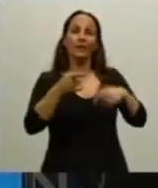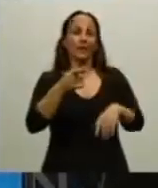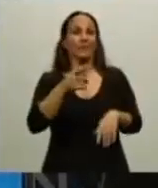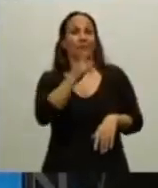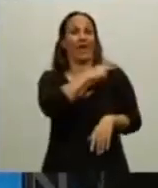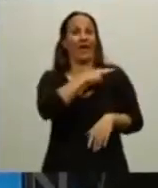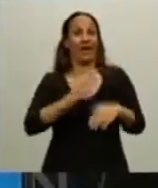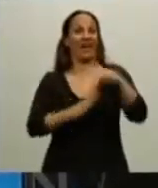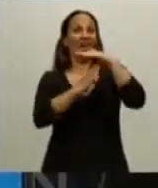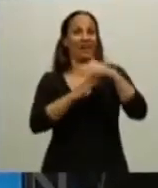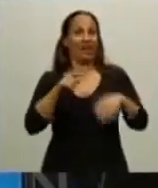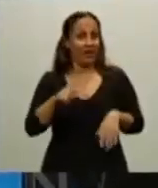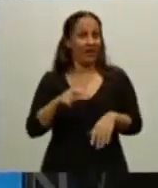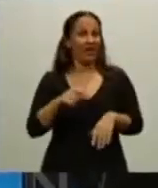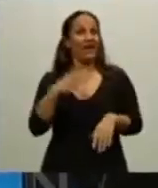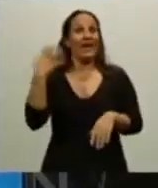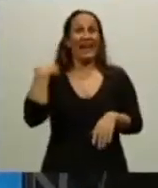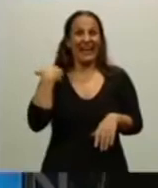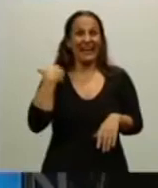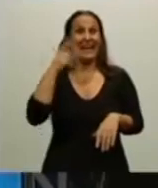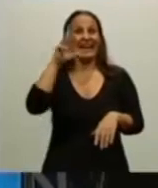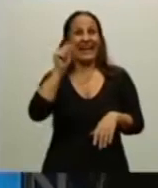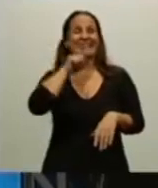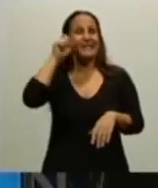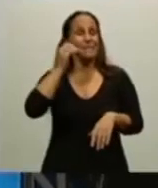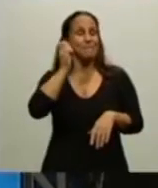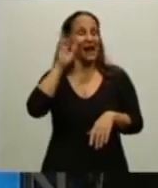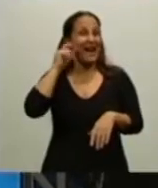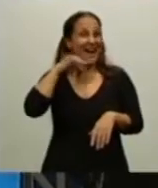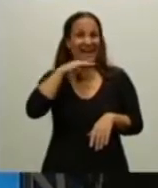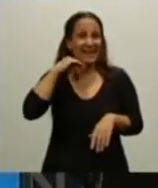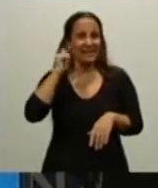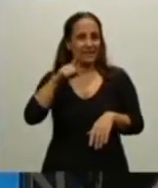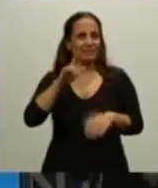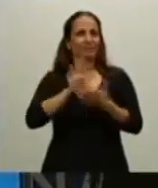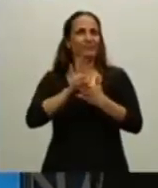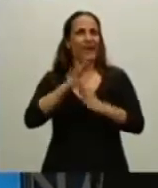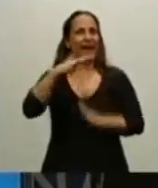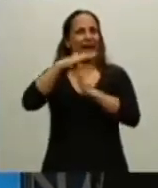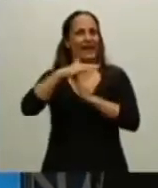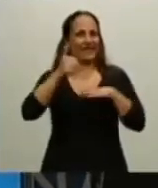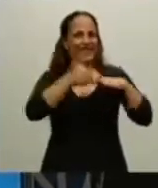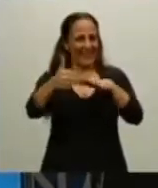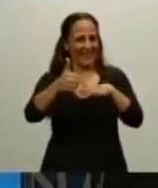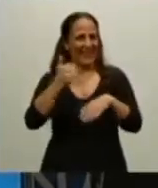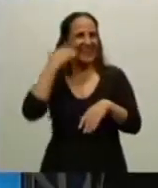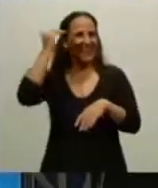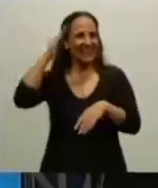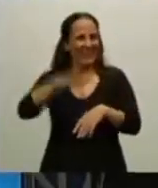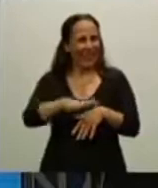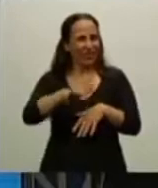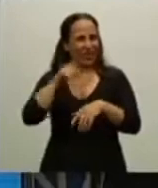es el nieto del general Rattenbach. El jefe de los guías es el nieto del general